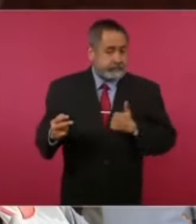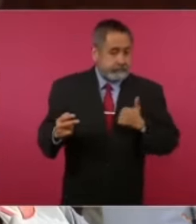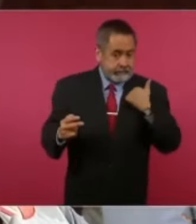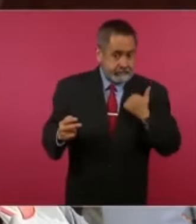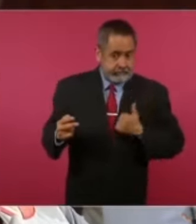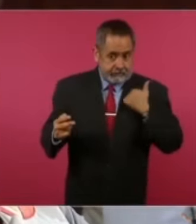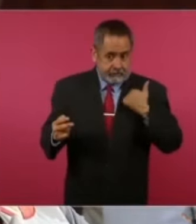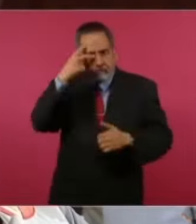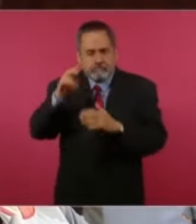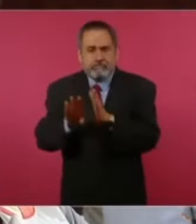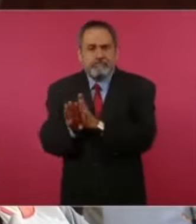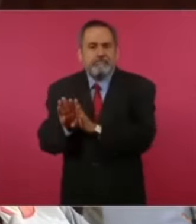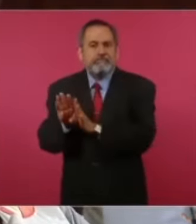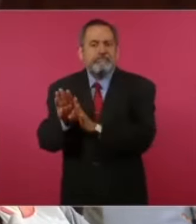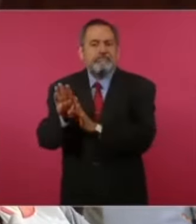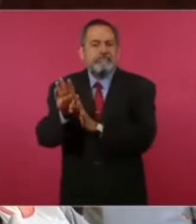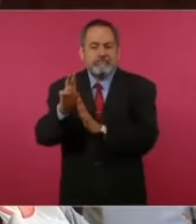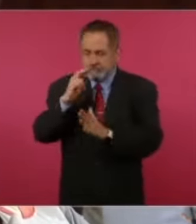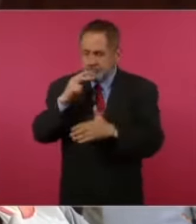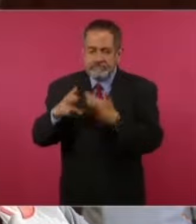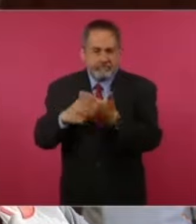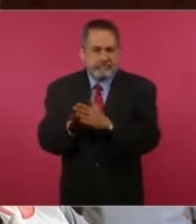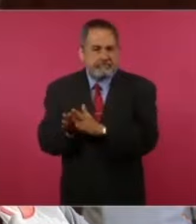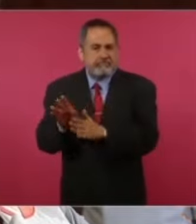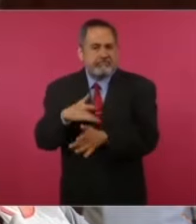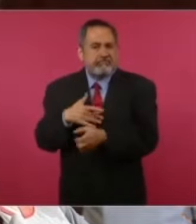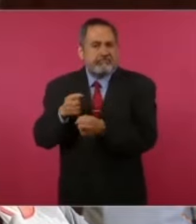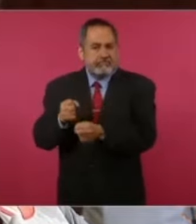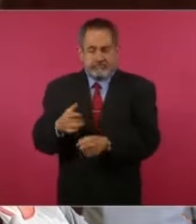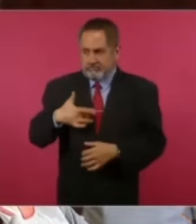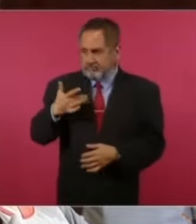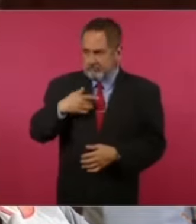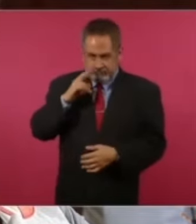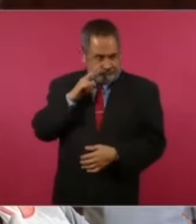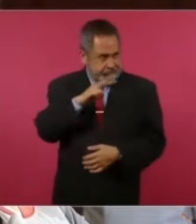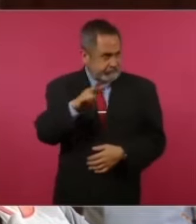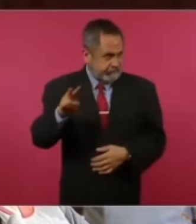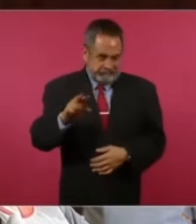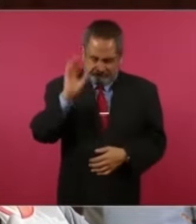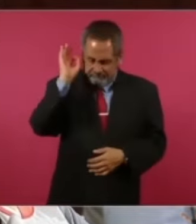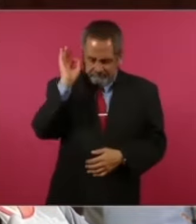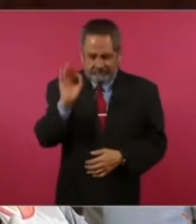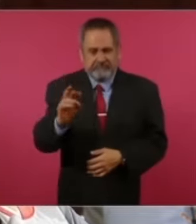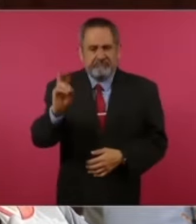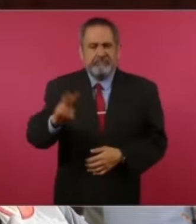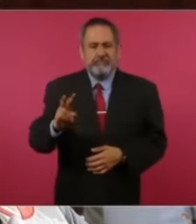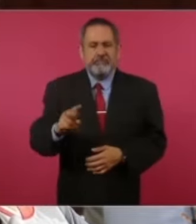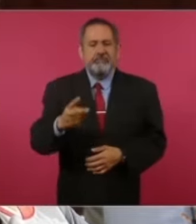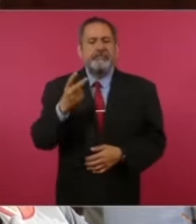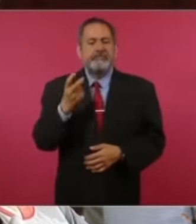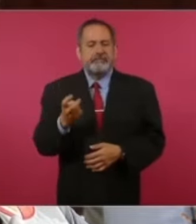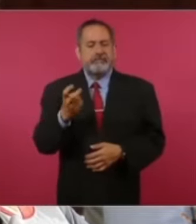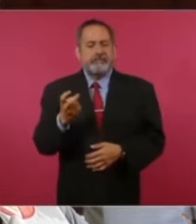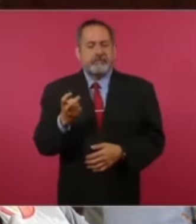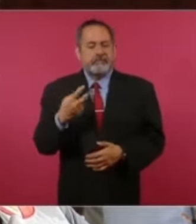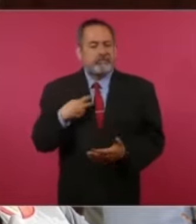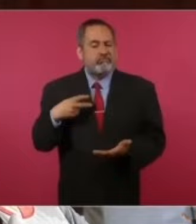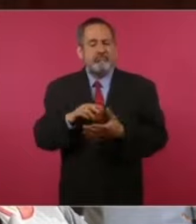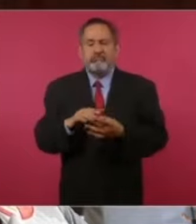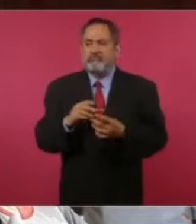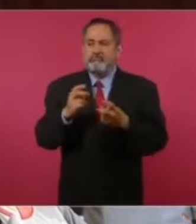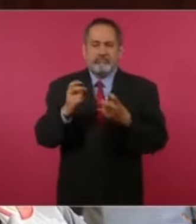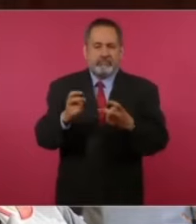trabajando para pagar las cosas de ellos. Prácticamente, como unos inquilinos, no están haciendo ningún favor, sino lo que están haciendo es negocios con las personas que van